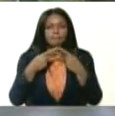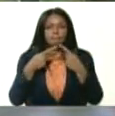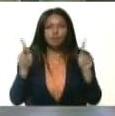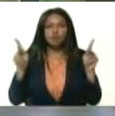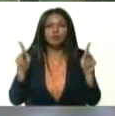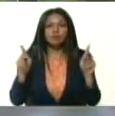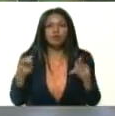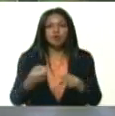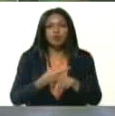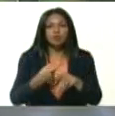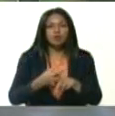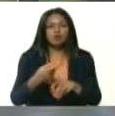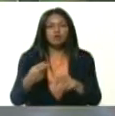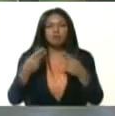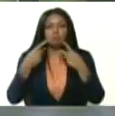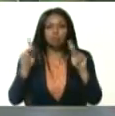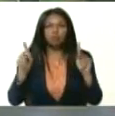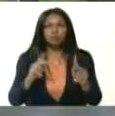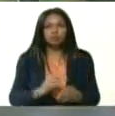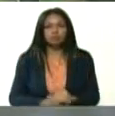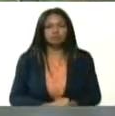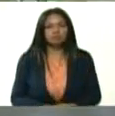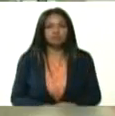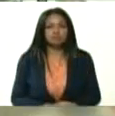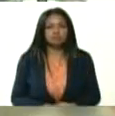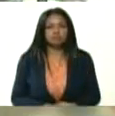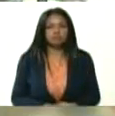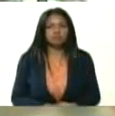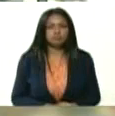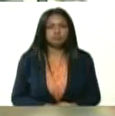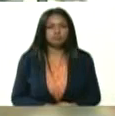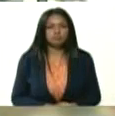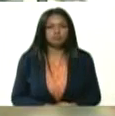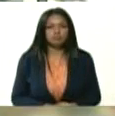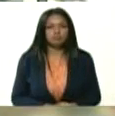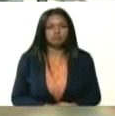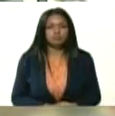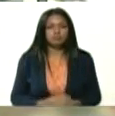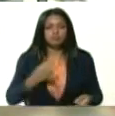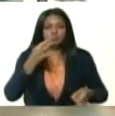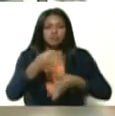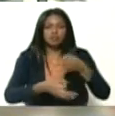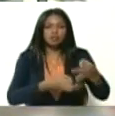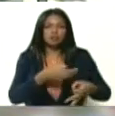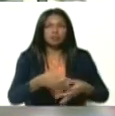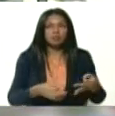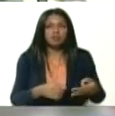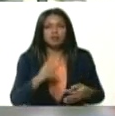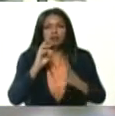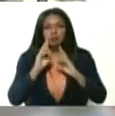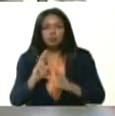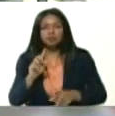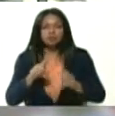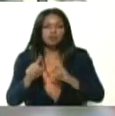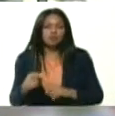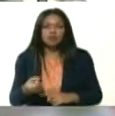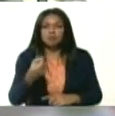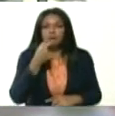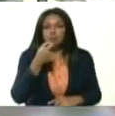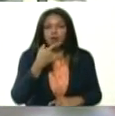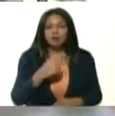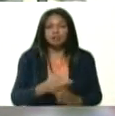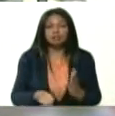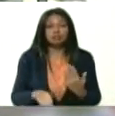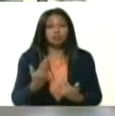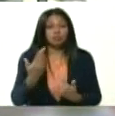de gobierno público, para explicar los resultados de algunos tratamientos. Esto es